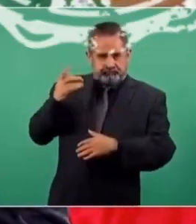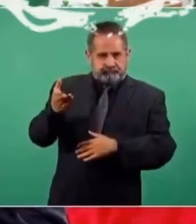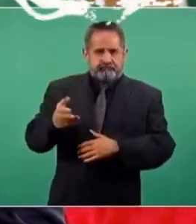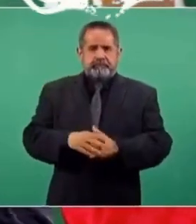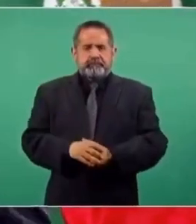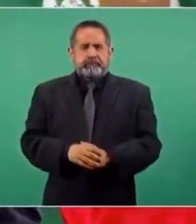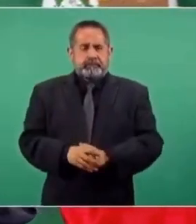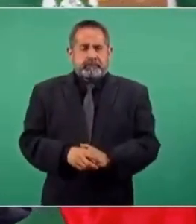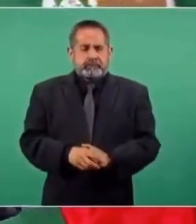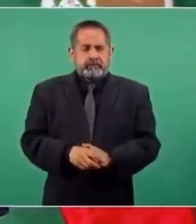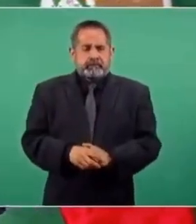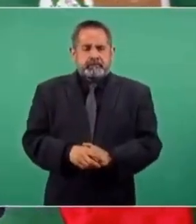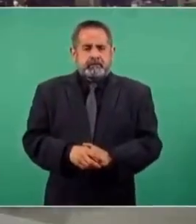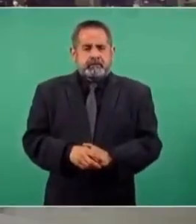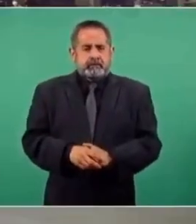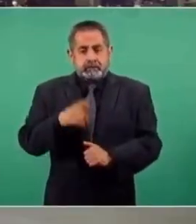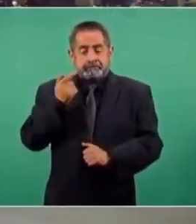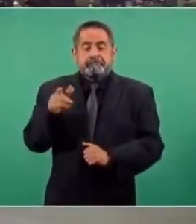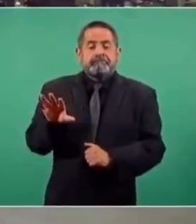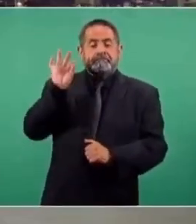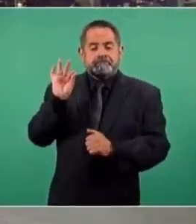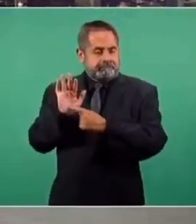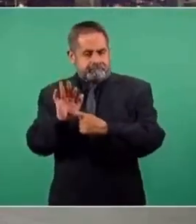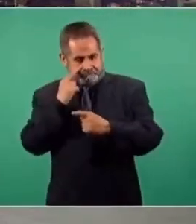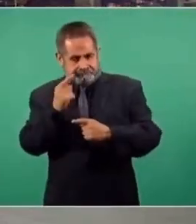Este, miren lo que se consiguió.